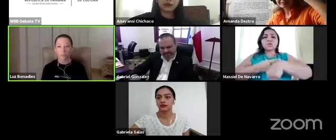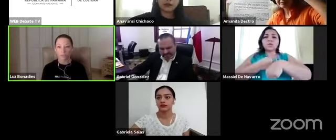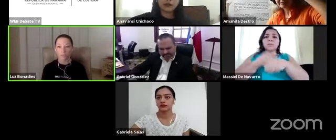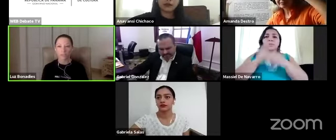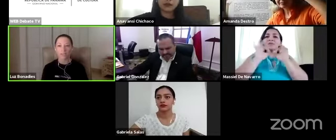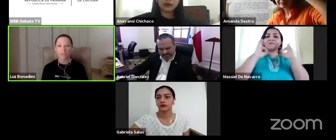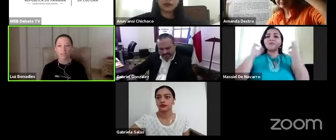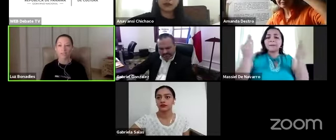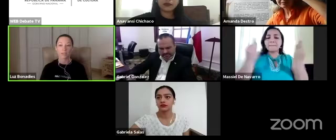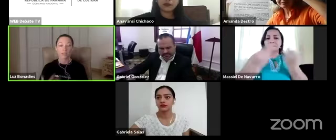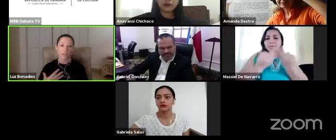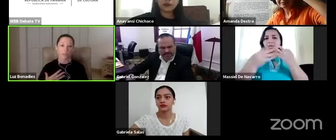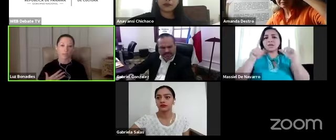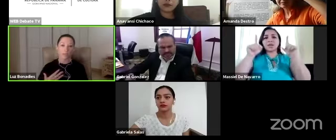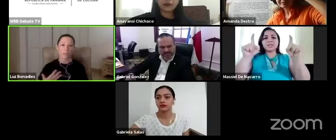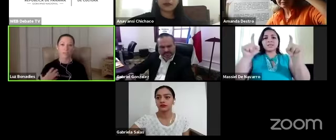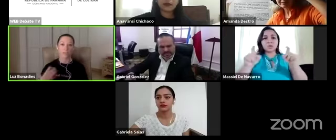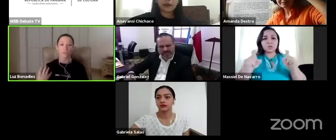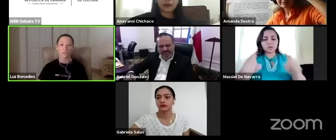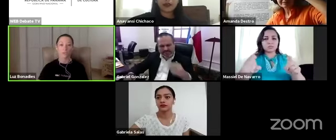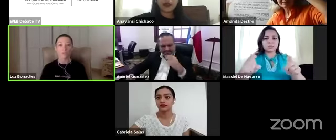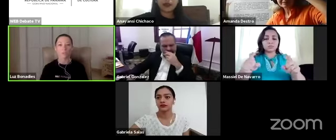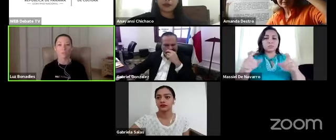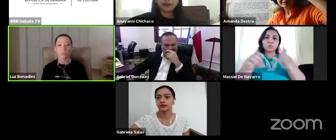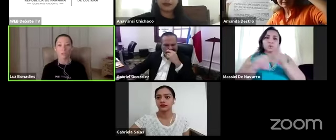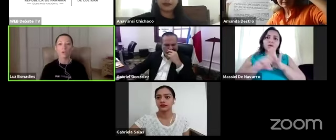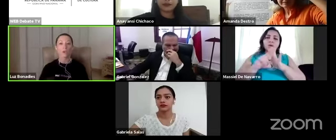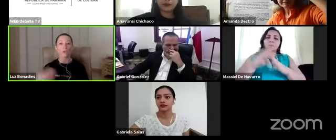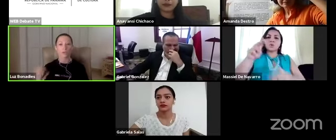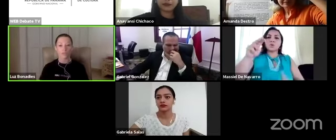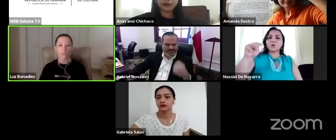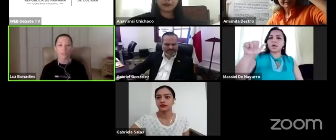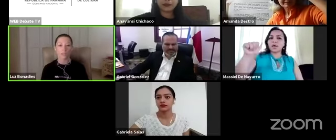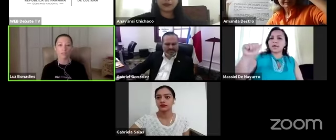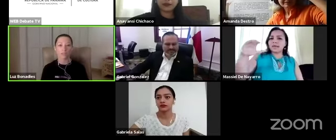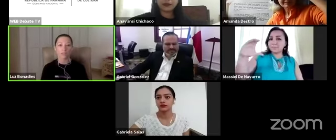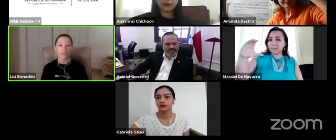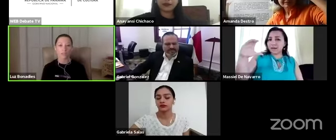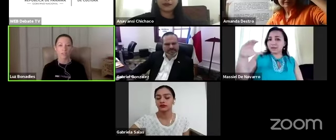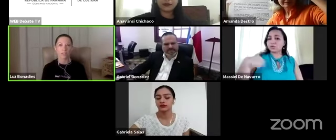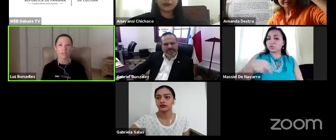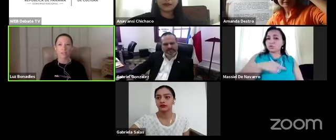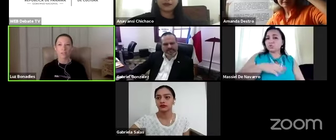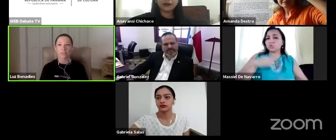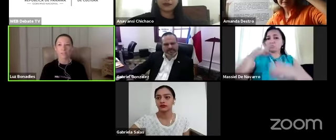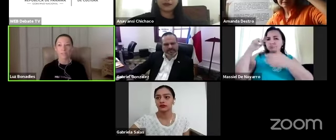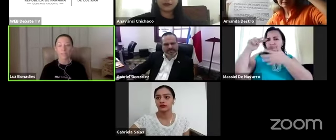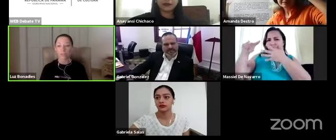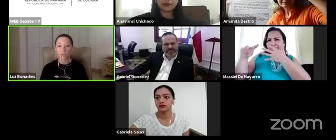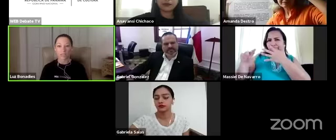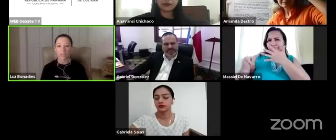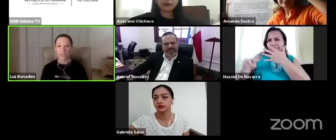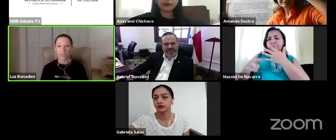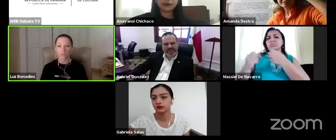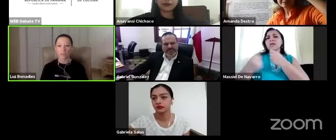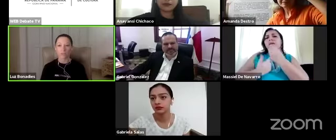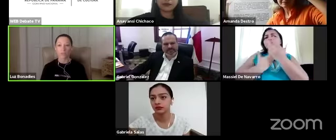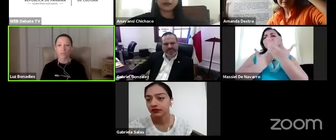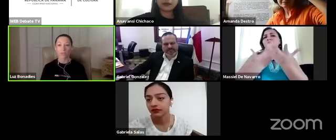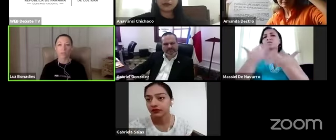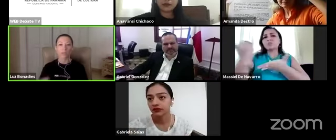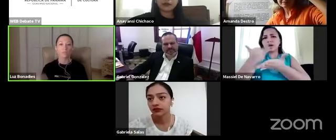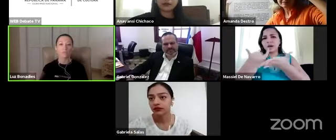educación de calidad en el caso del MAC que es un museo de arte contemporáneo lo hacemos a través de diferentes expresiones artísticas